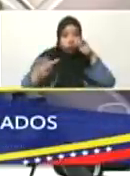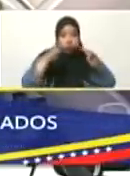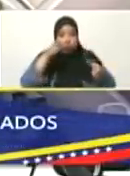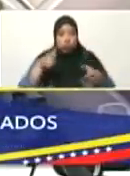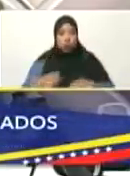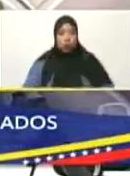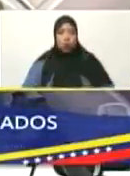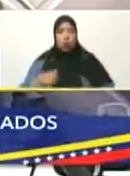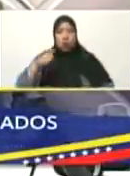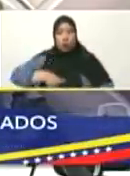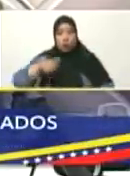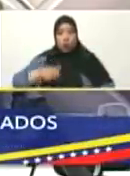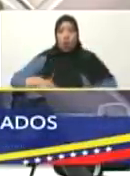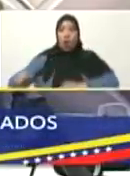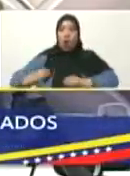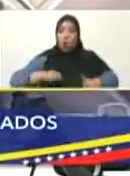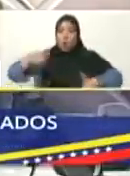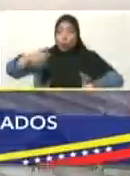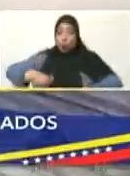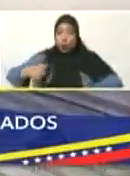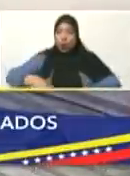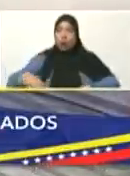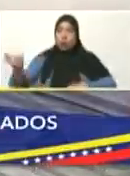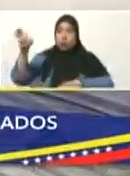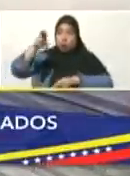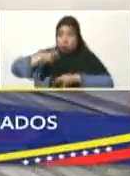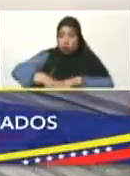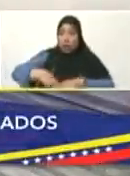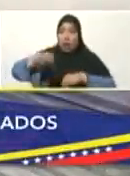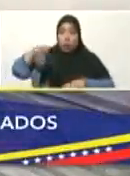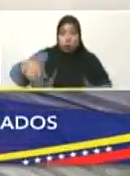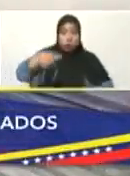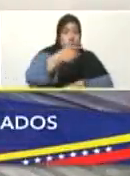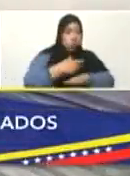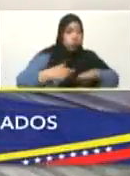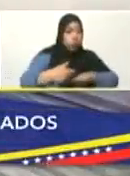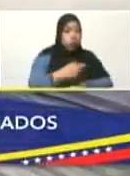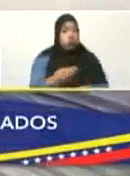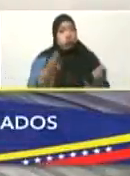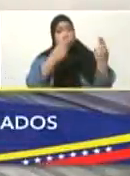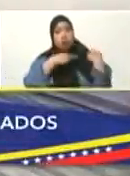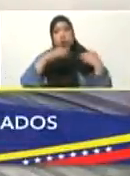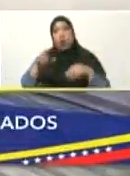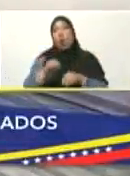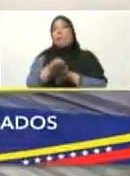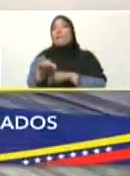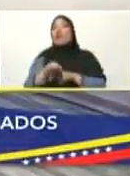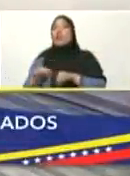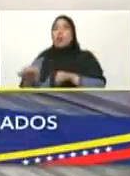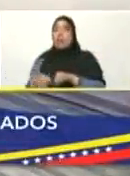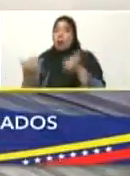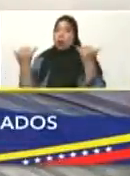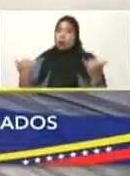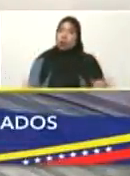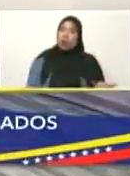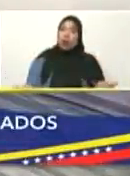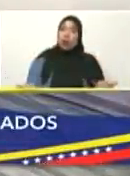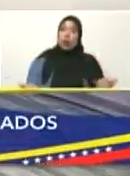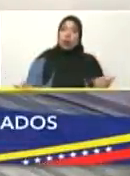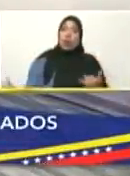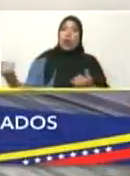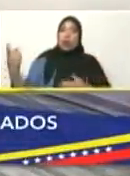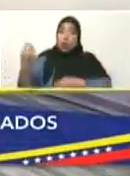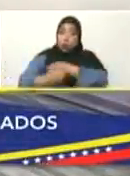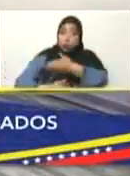En el puesto de comando presidencial, los puestos de comando regionales, los puestos de comando municipales. Y, bueno, en unión cívico-militar